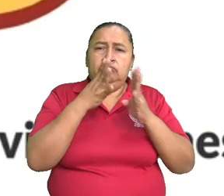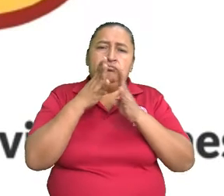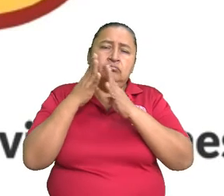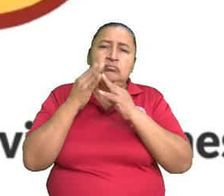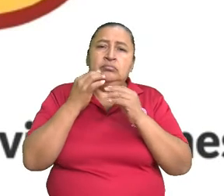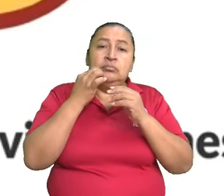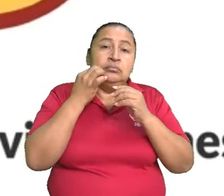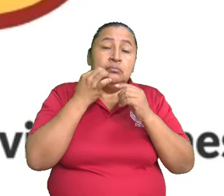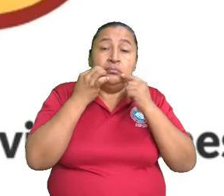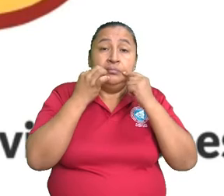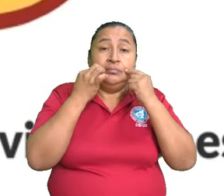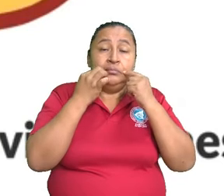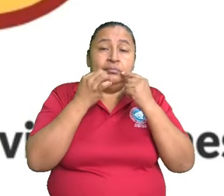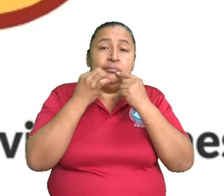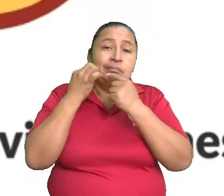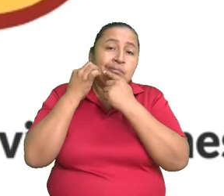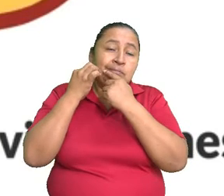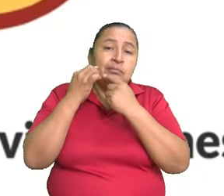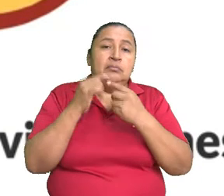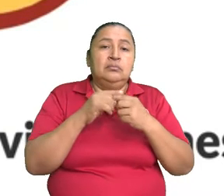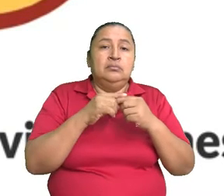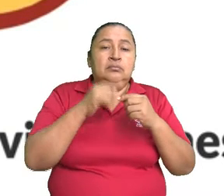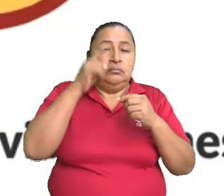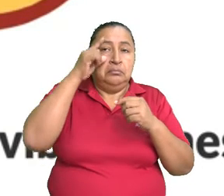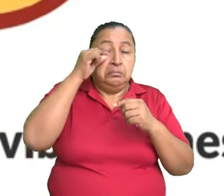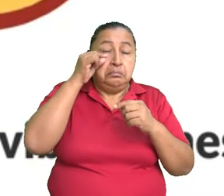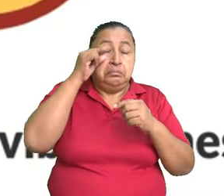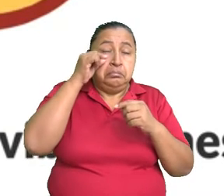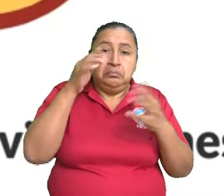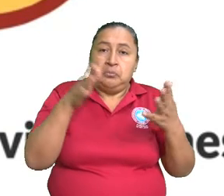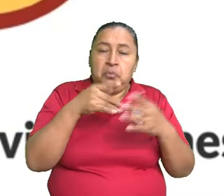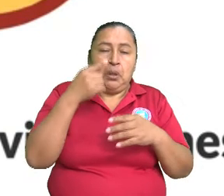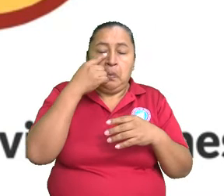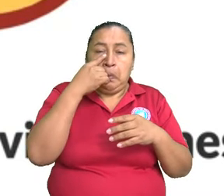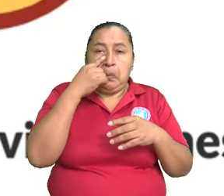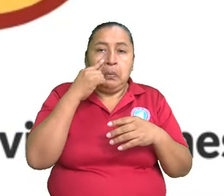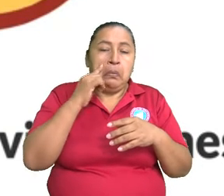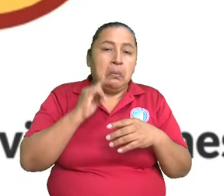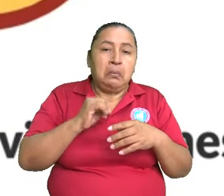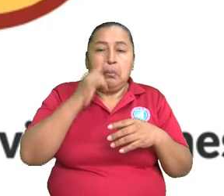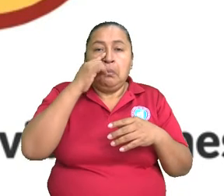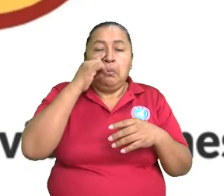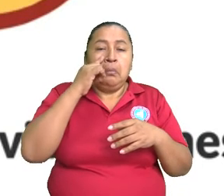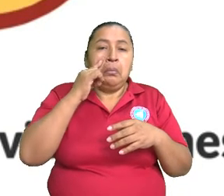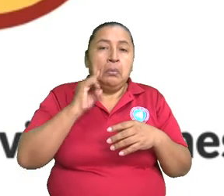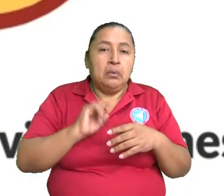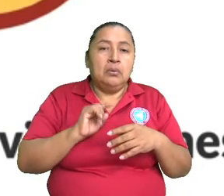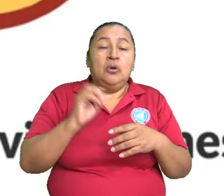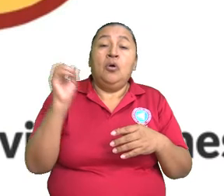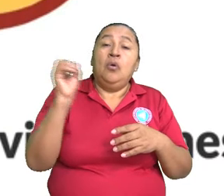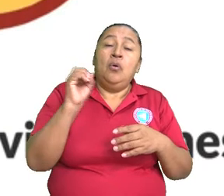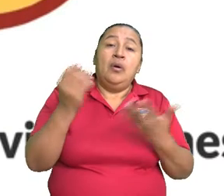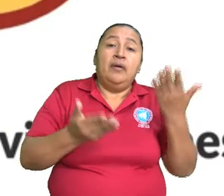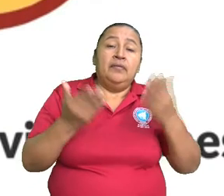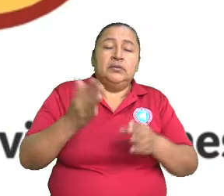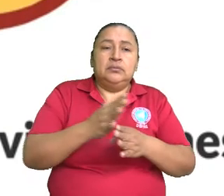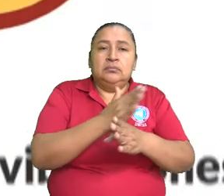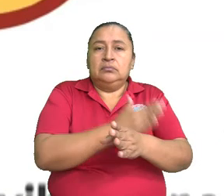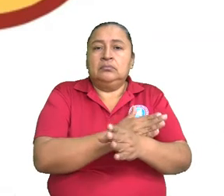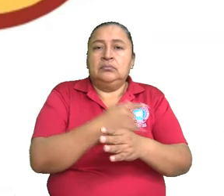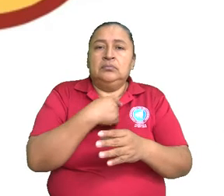comisura, dificultad para cerrar el párpado, lagrimeo. En ocasiones puede ser precedida de